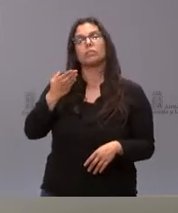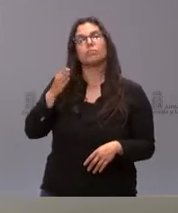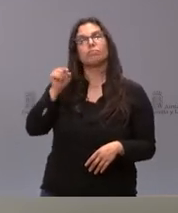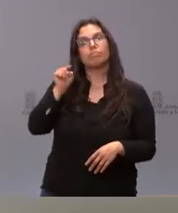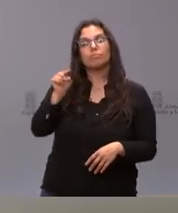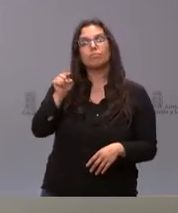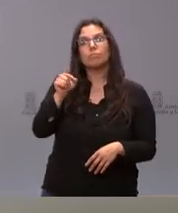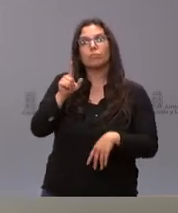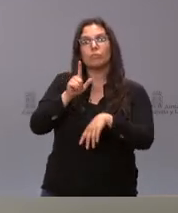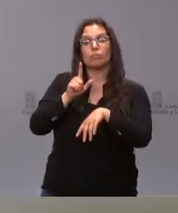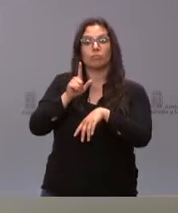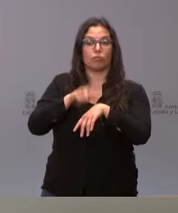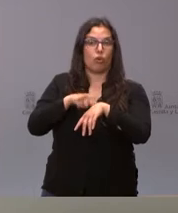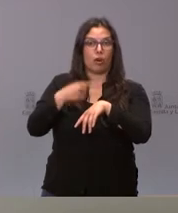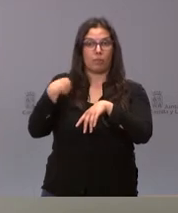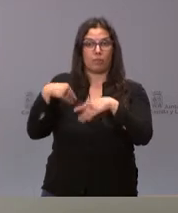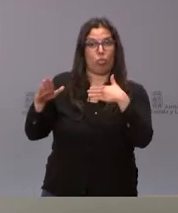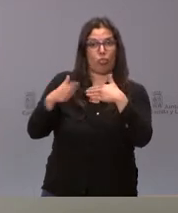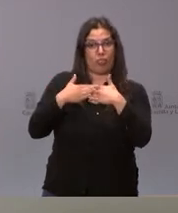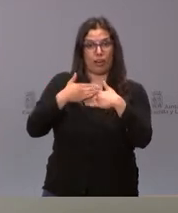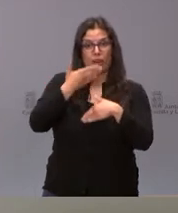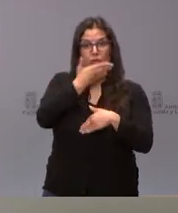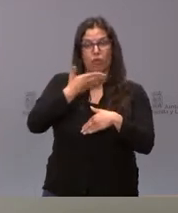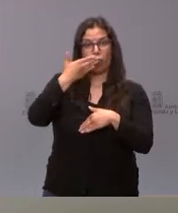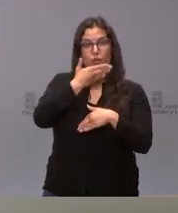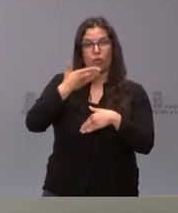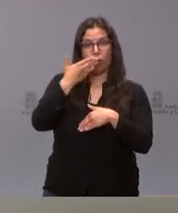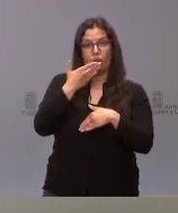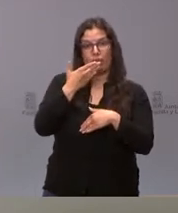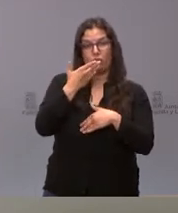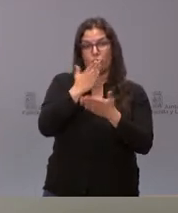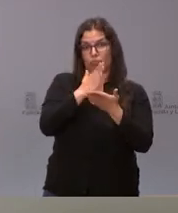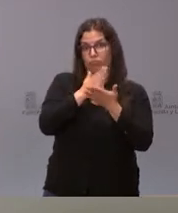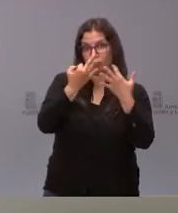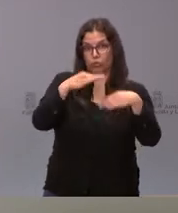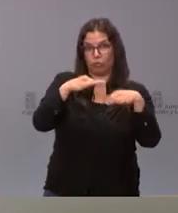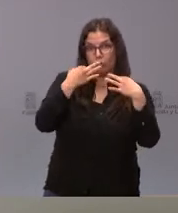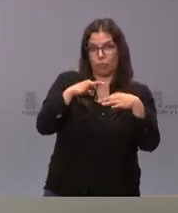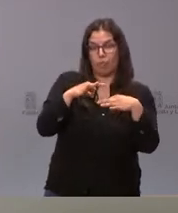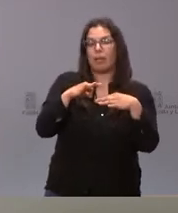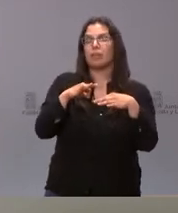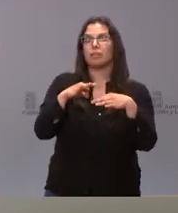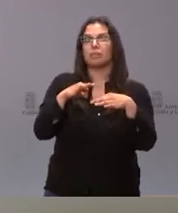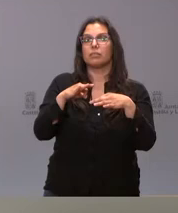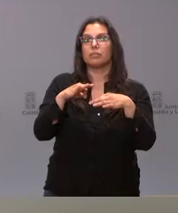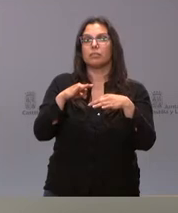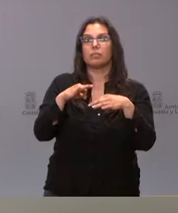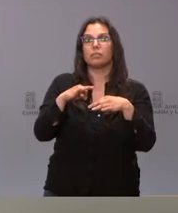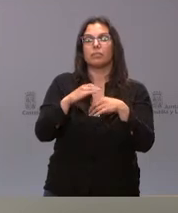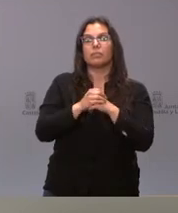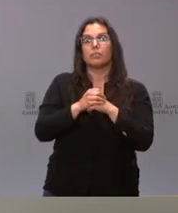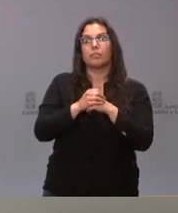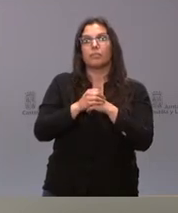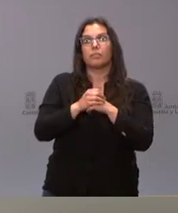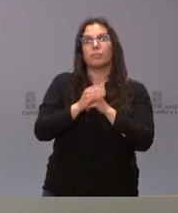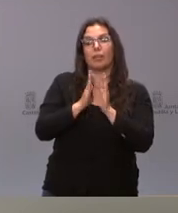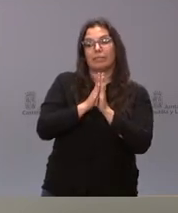desde el cierre de los colegios de la actividad ordinaria o la finalización de las clases o de las actividades transescolares de